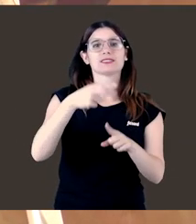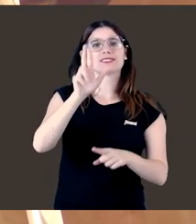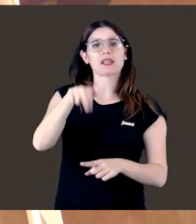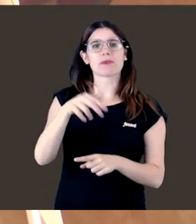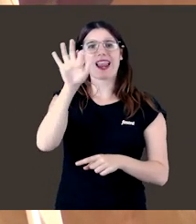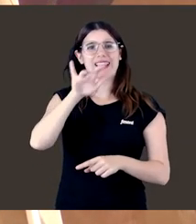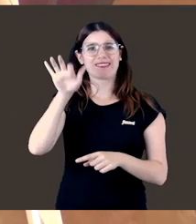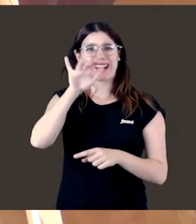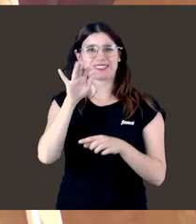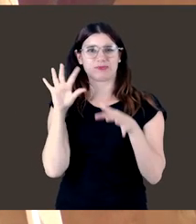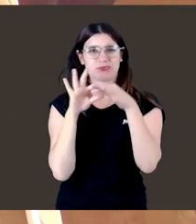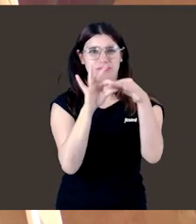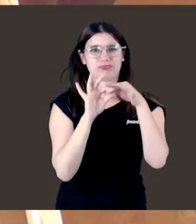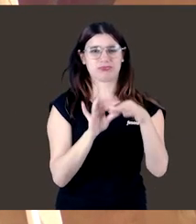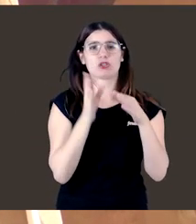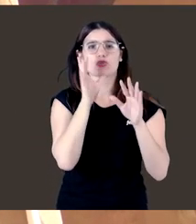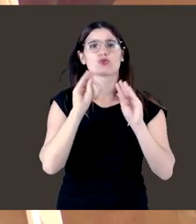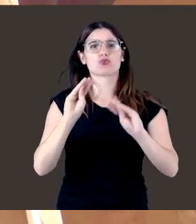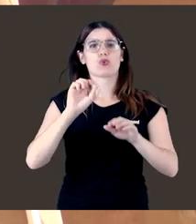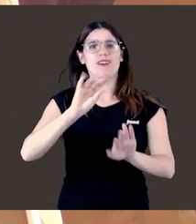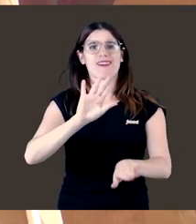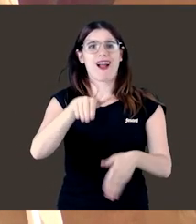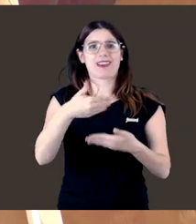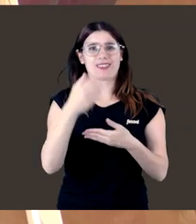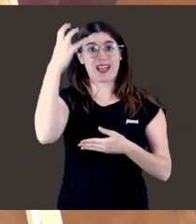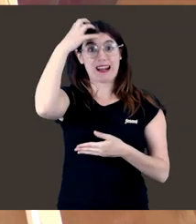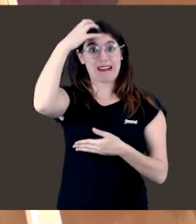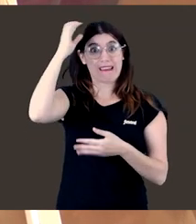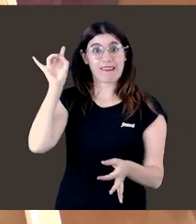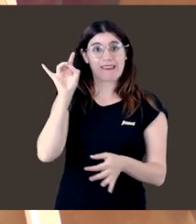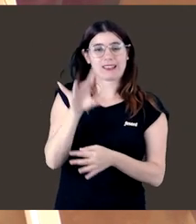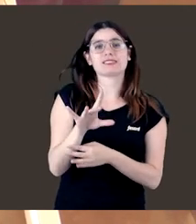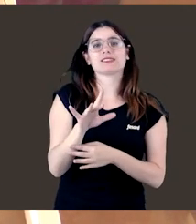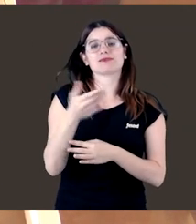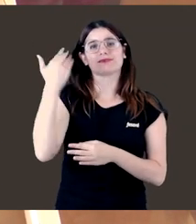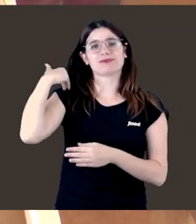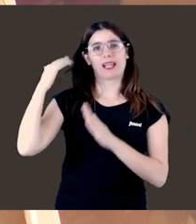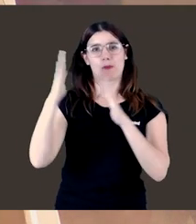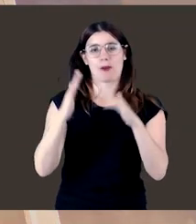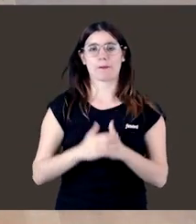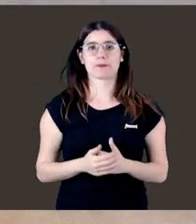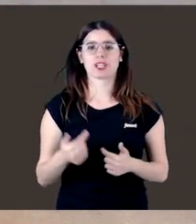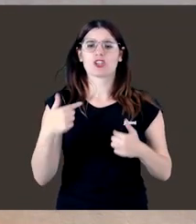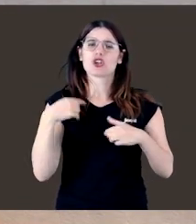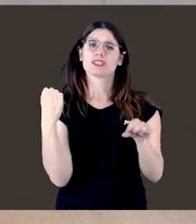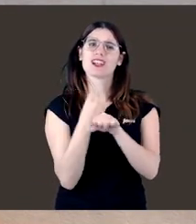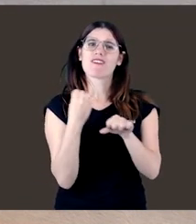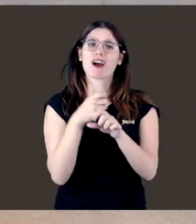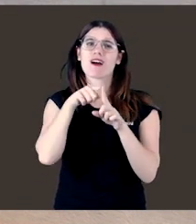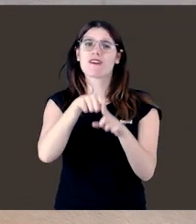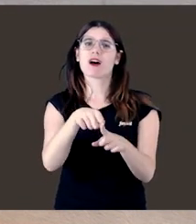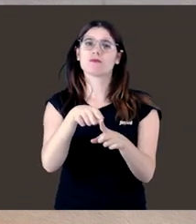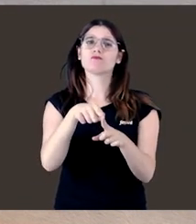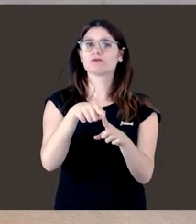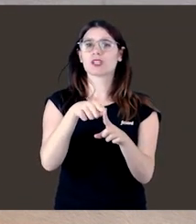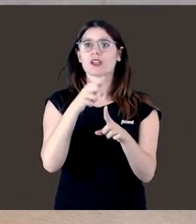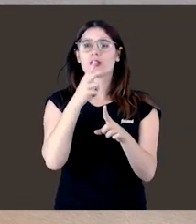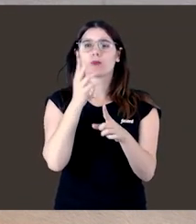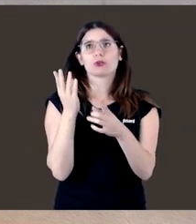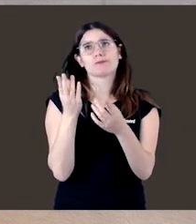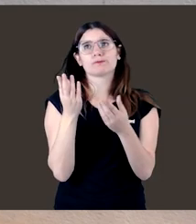como diferentes letras que remiten a las cartas que recibía de la aristocracia de la época. Yo vengo trabajando bastante con,